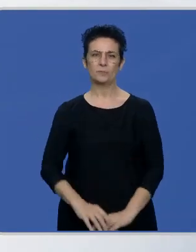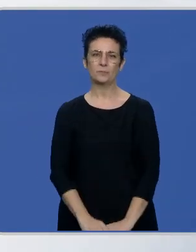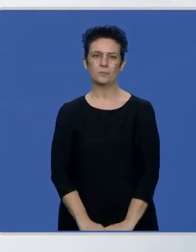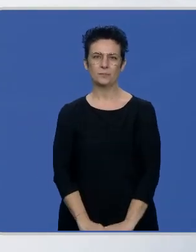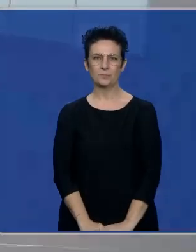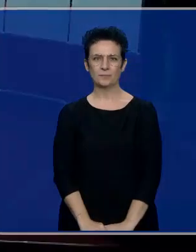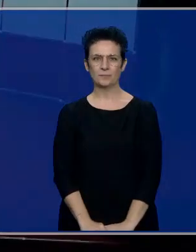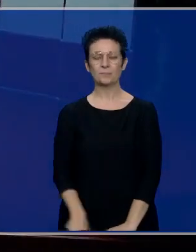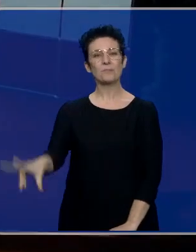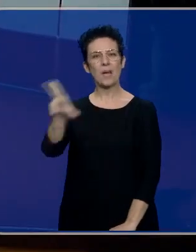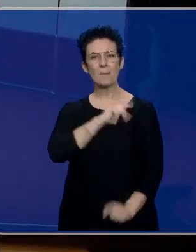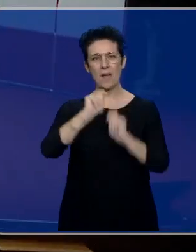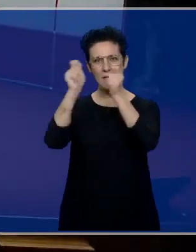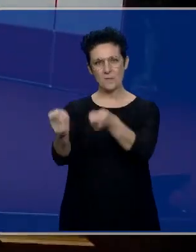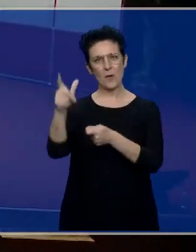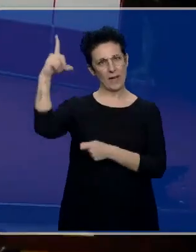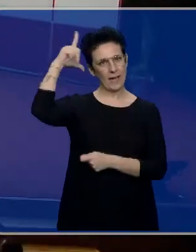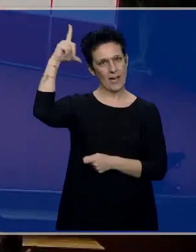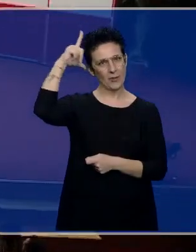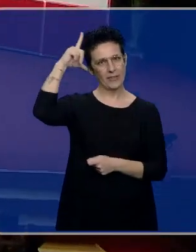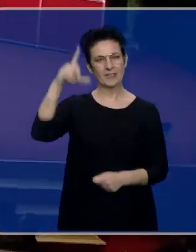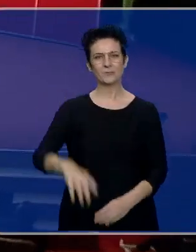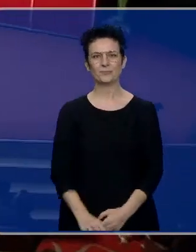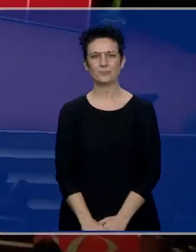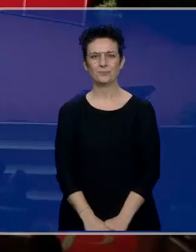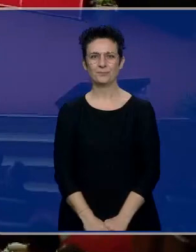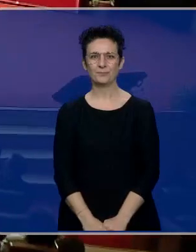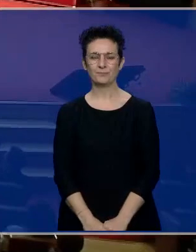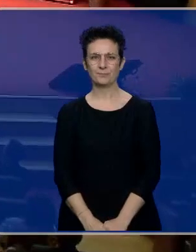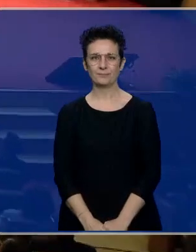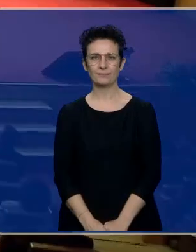Recoge el premio Doña Carolina Rodríguez Ballesteros.